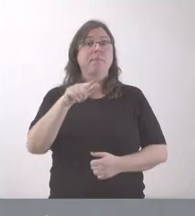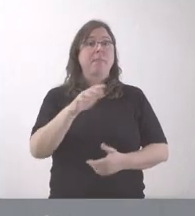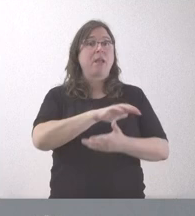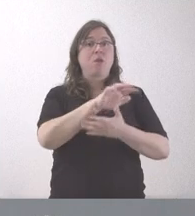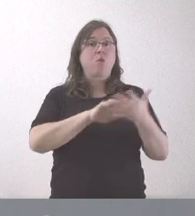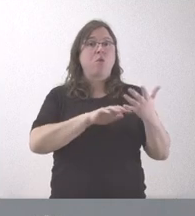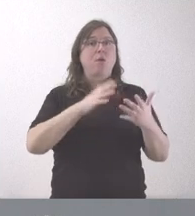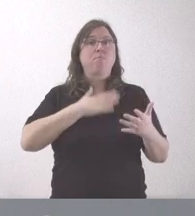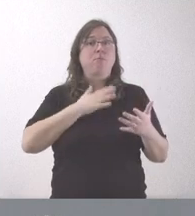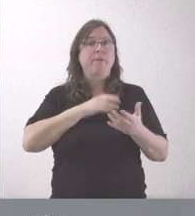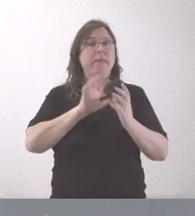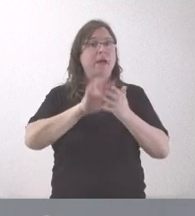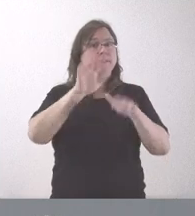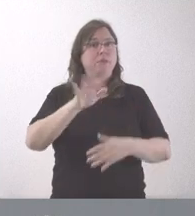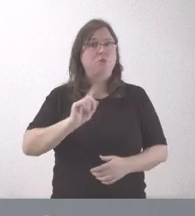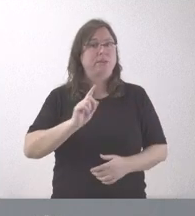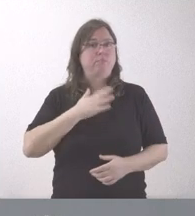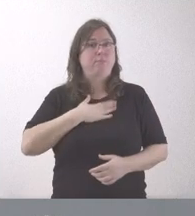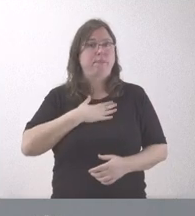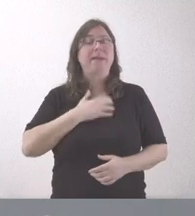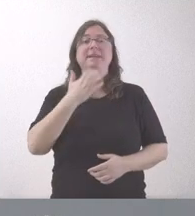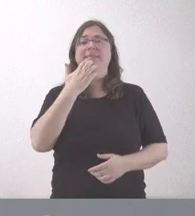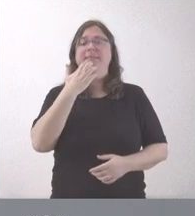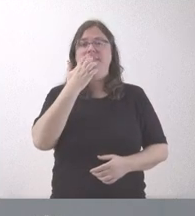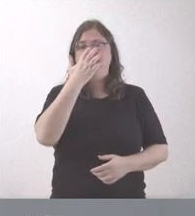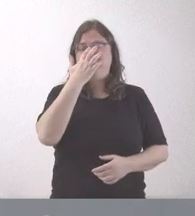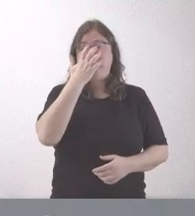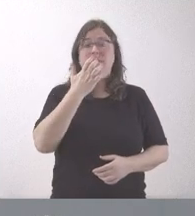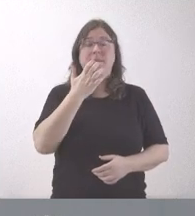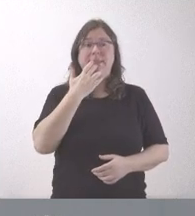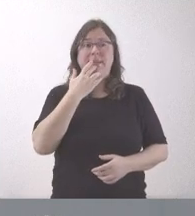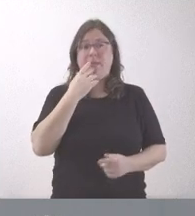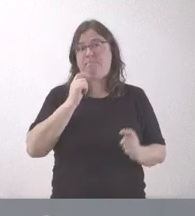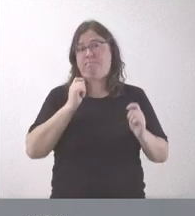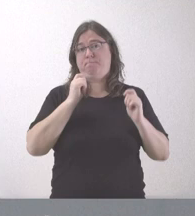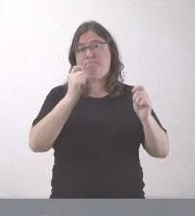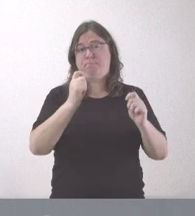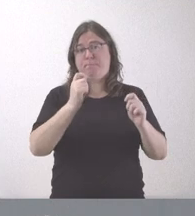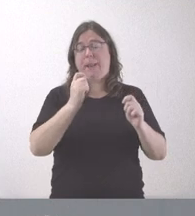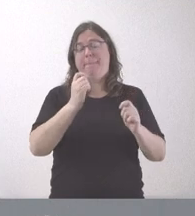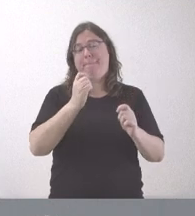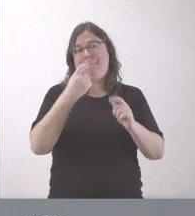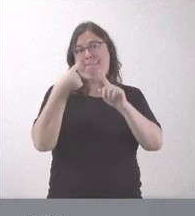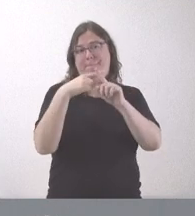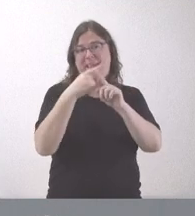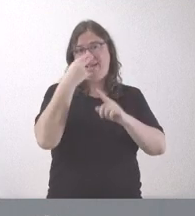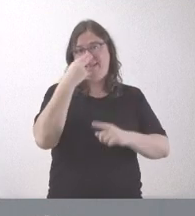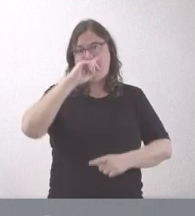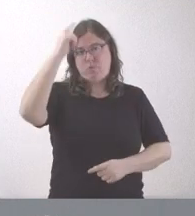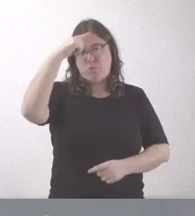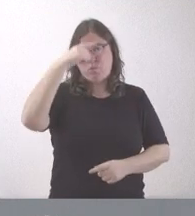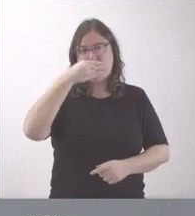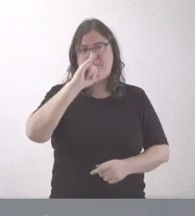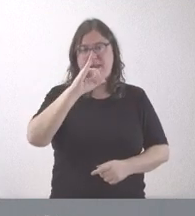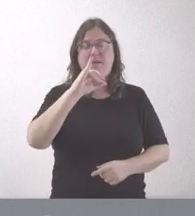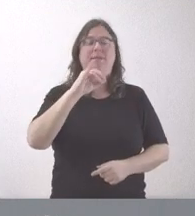es propiedad de la Junta de Castilla y León y, cuando se declara un bien de interés cultural, lógicamente se